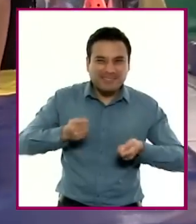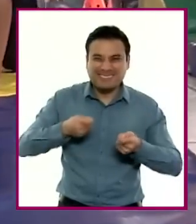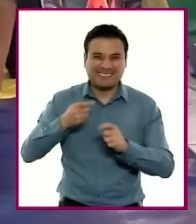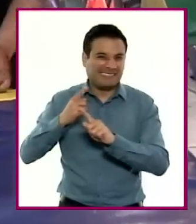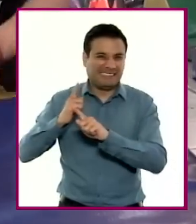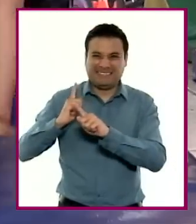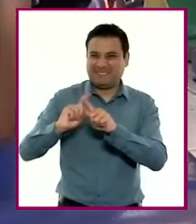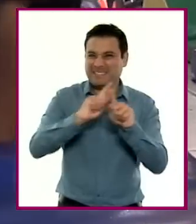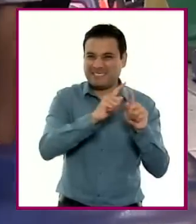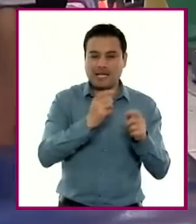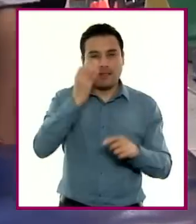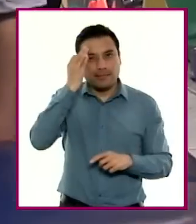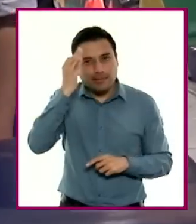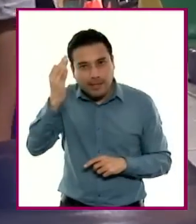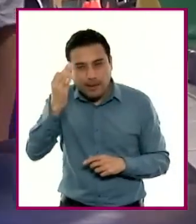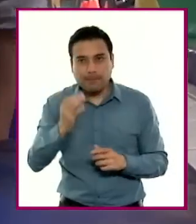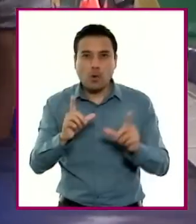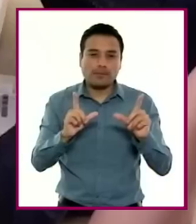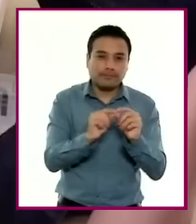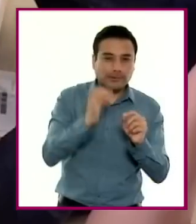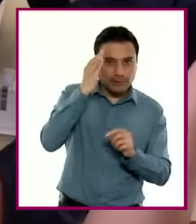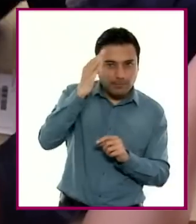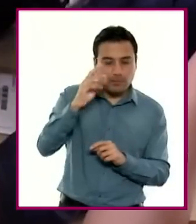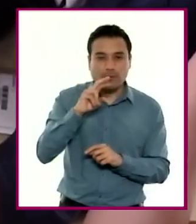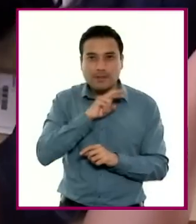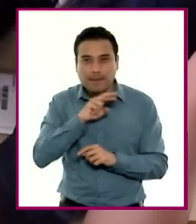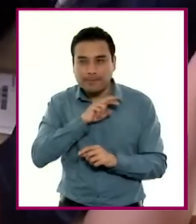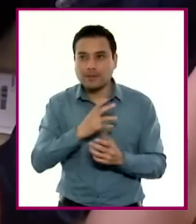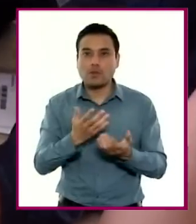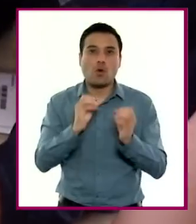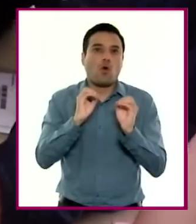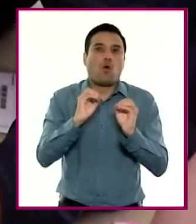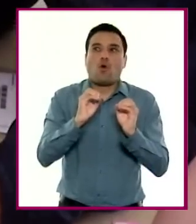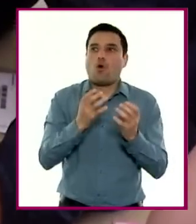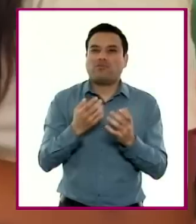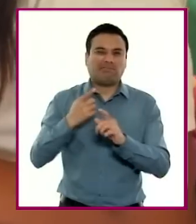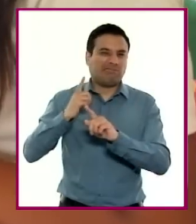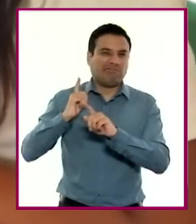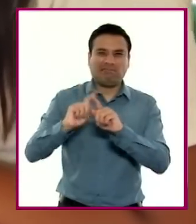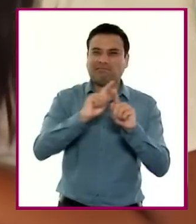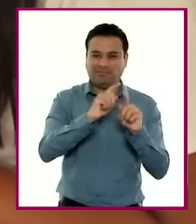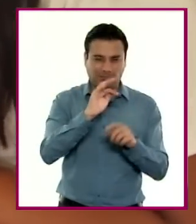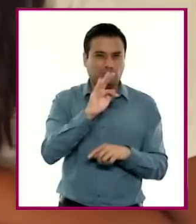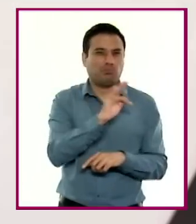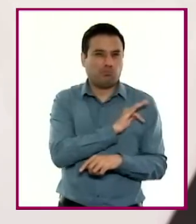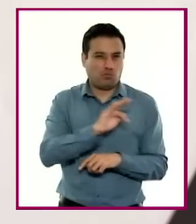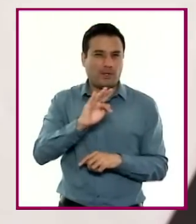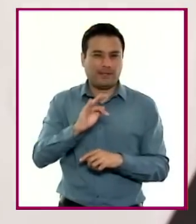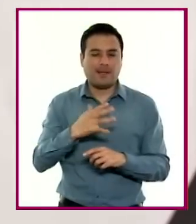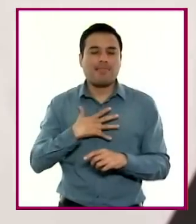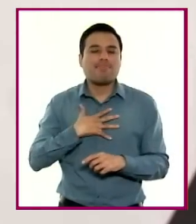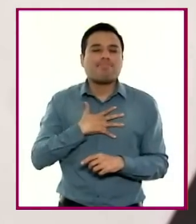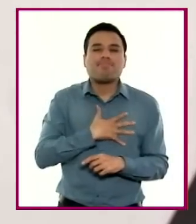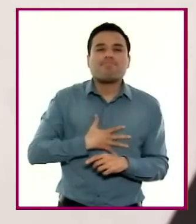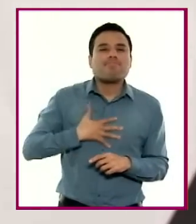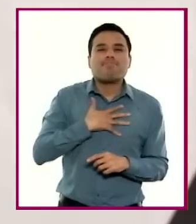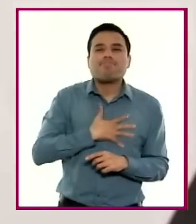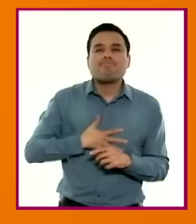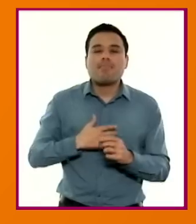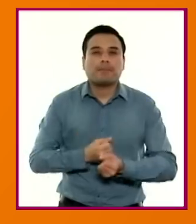duraciones, intensidades, tonos y timbres, entre otros recursos de los lenguajes artísticos.